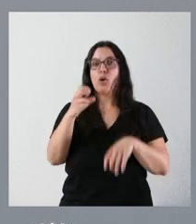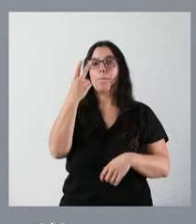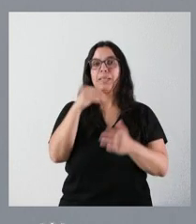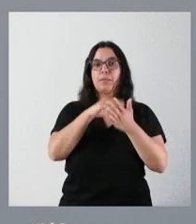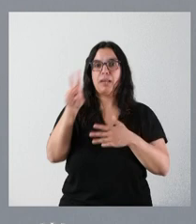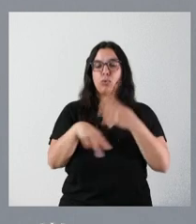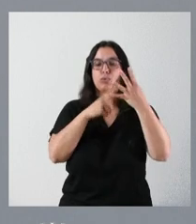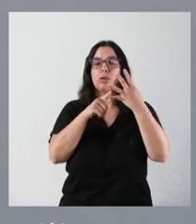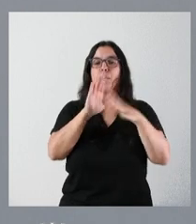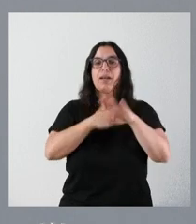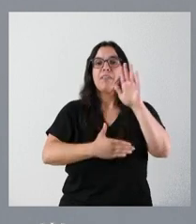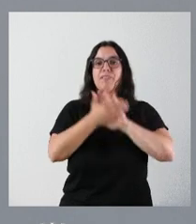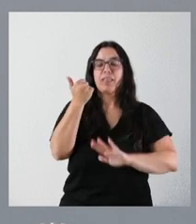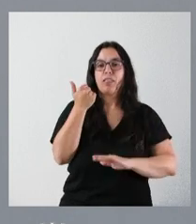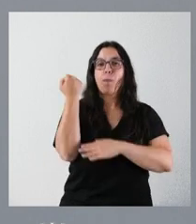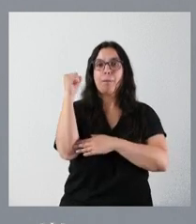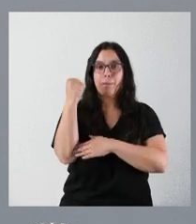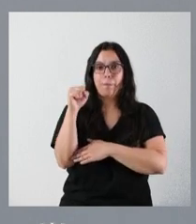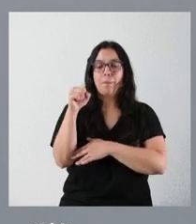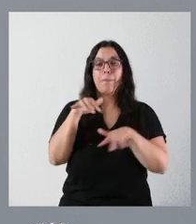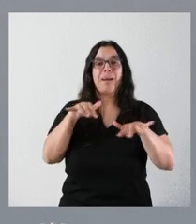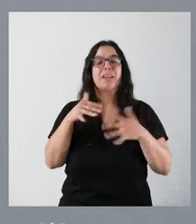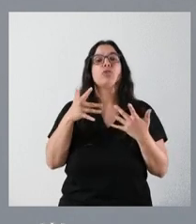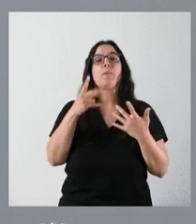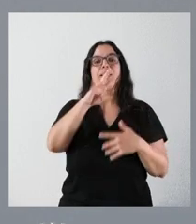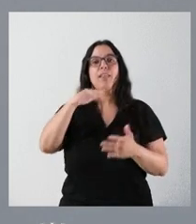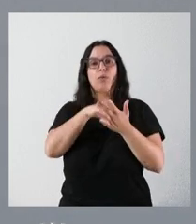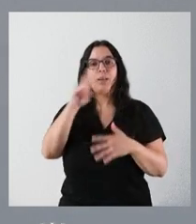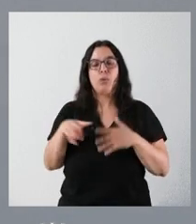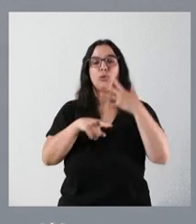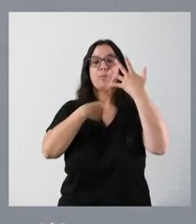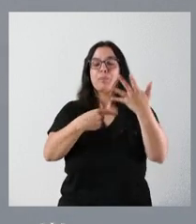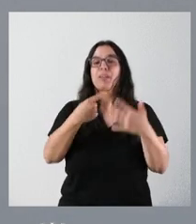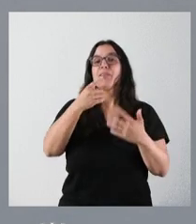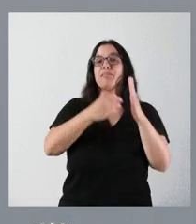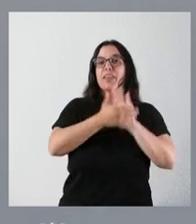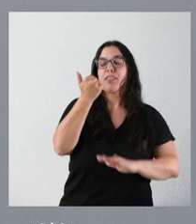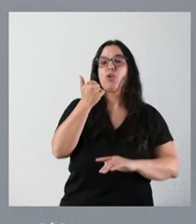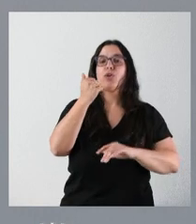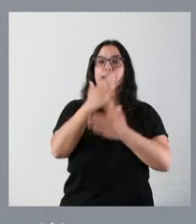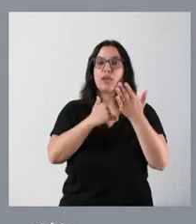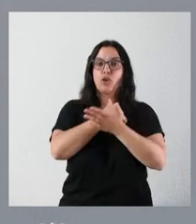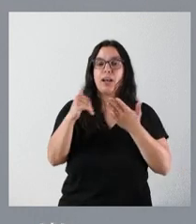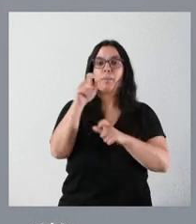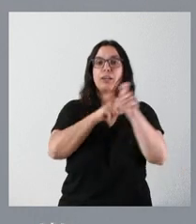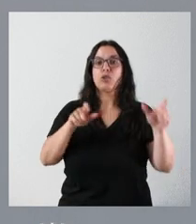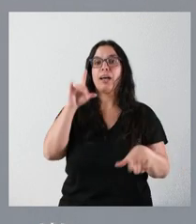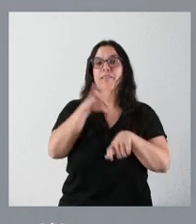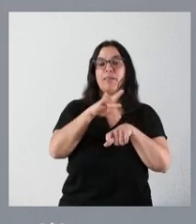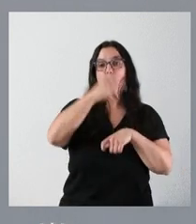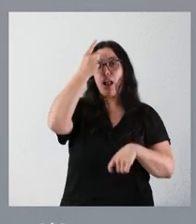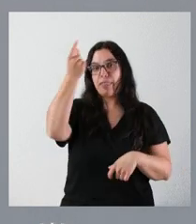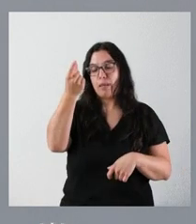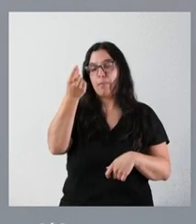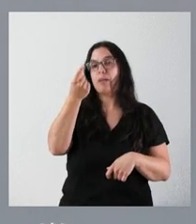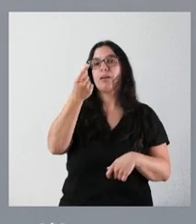euros. Para la Federación de Parkinson, 25.000 euros. Para la Federación Regional de Asociaciones de Familiares de Enfermos de Alzheimer y Otras de